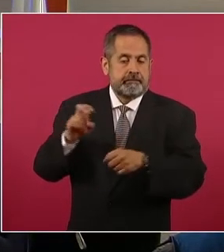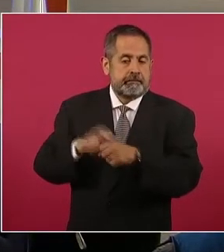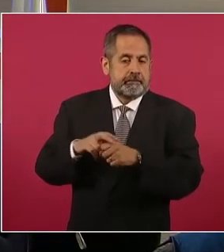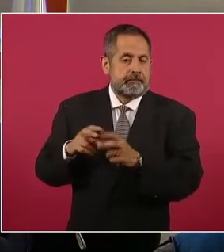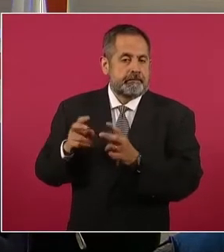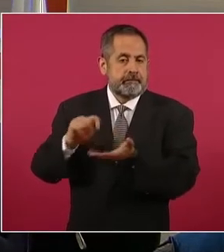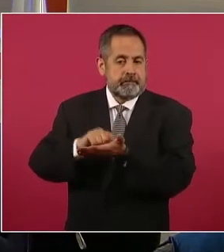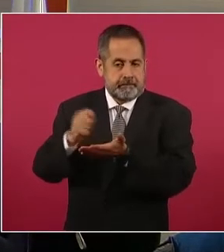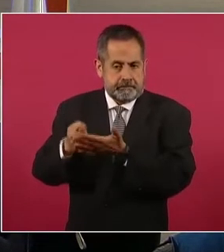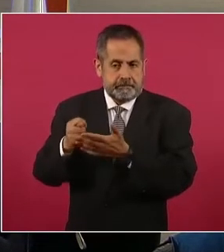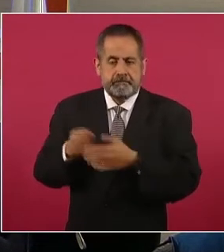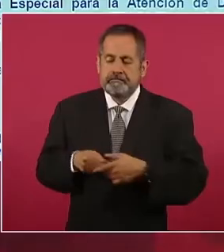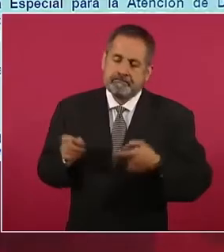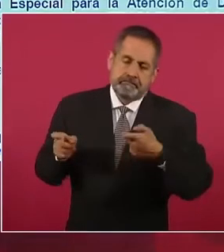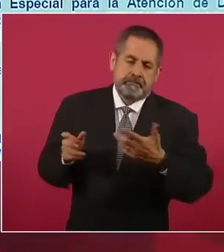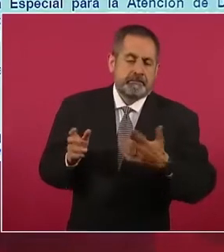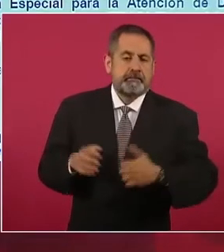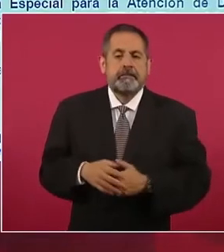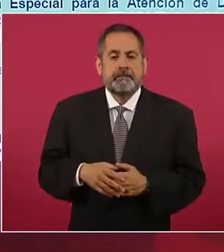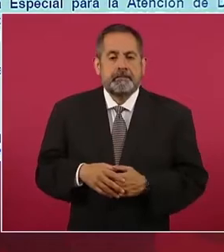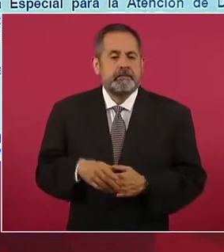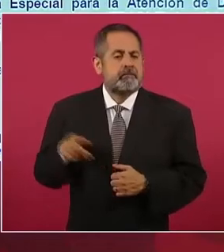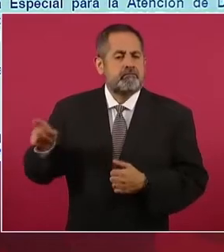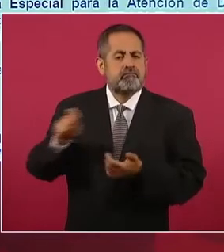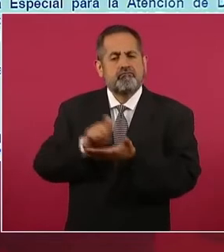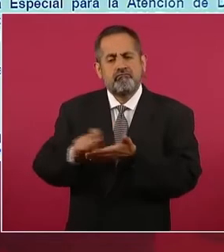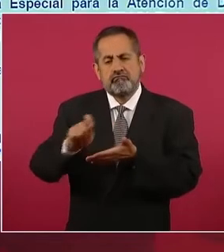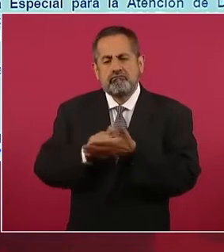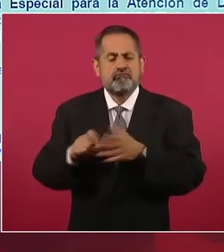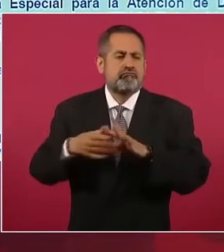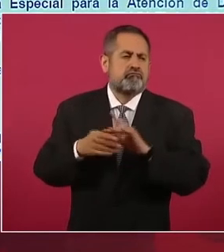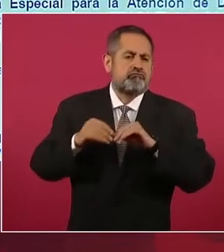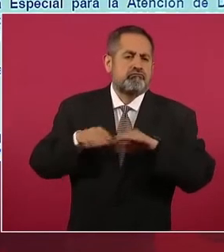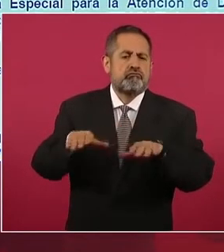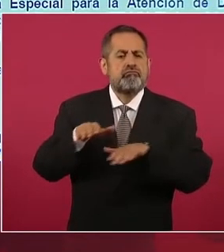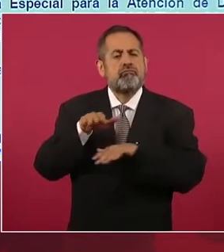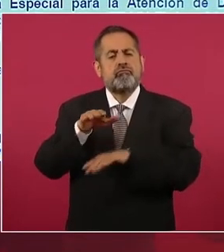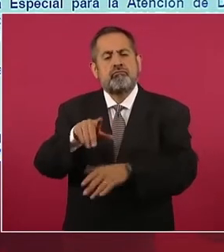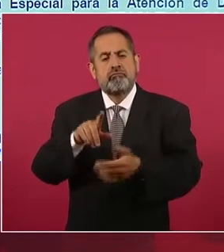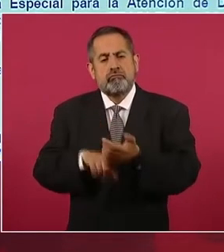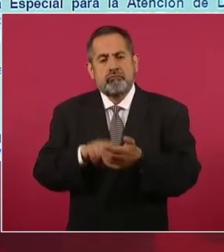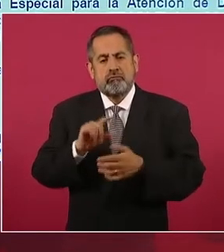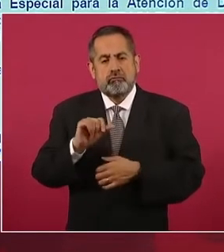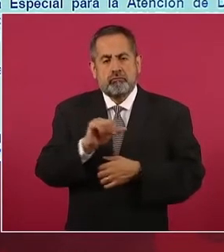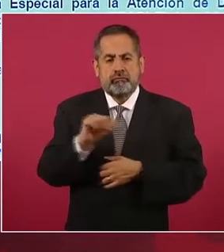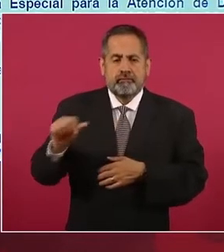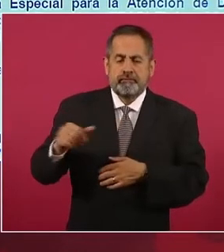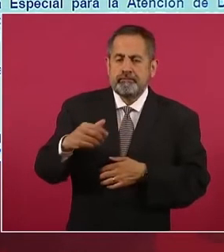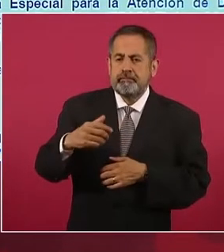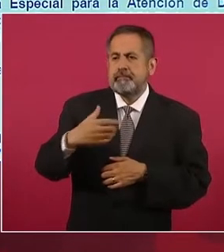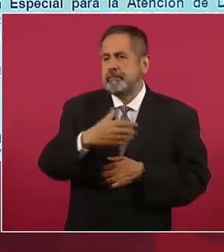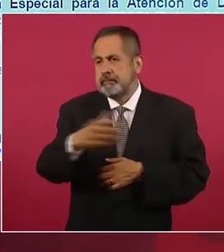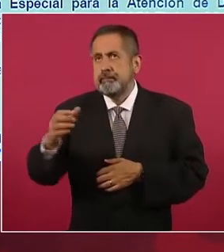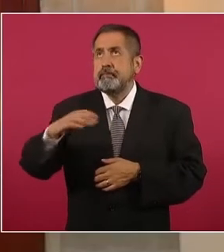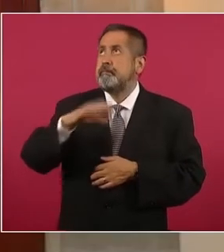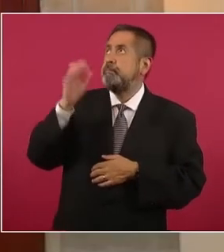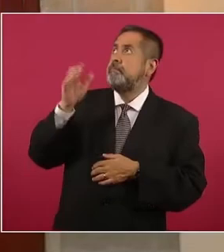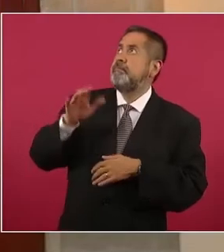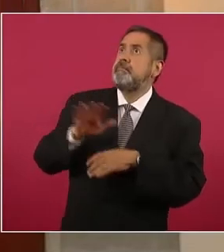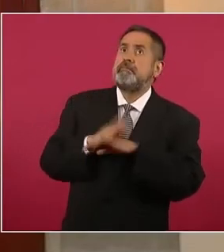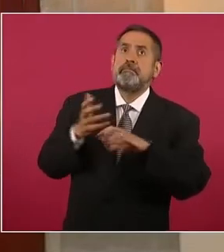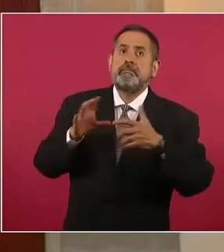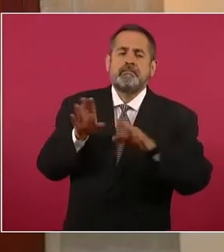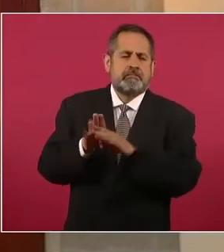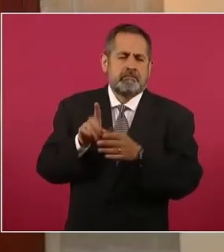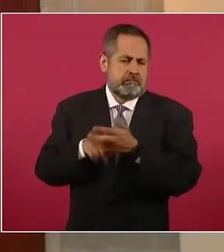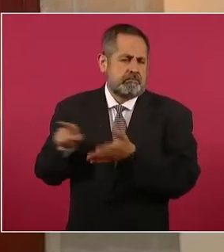Las notas periodísticas de él eran más relacionadas con el campo y el clima, aunque también hay